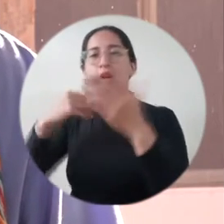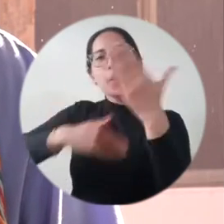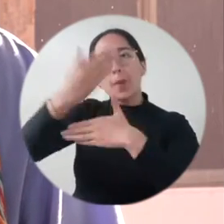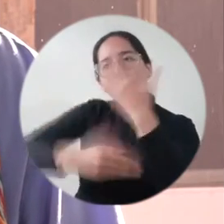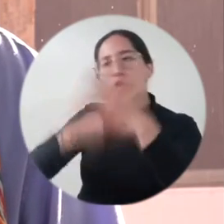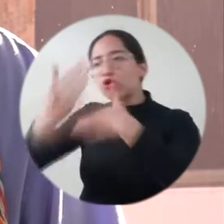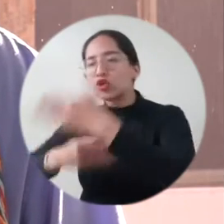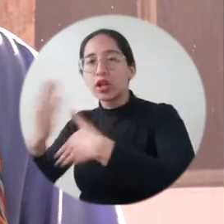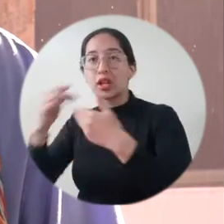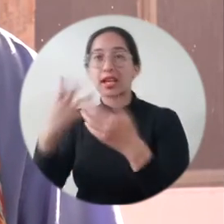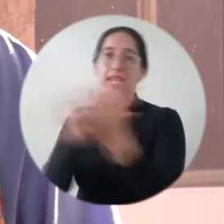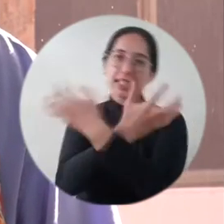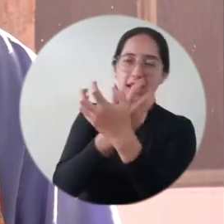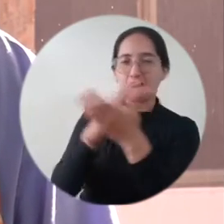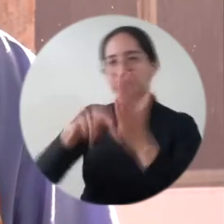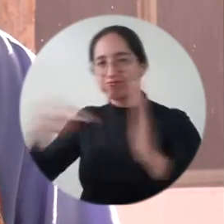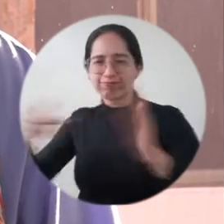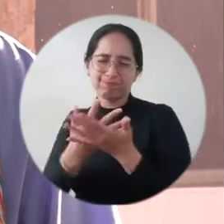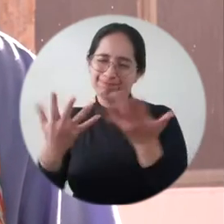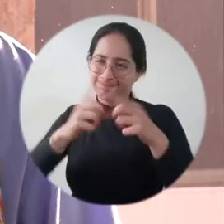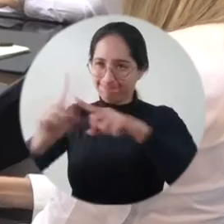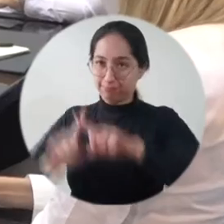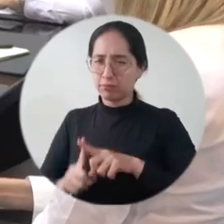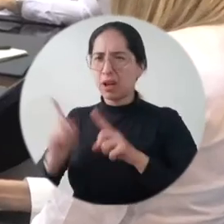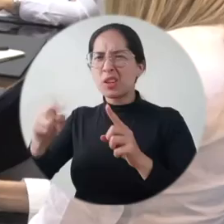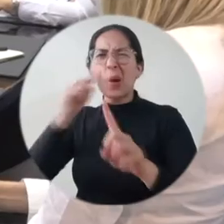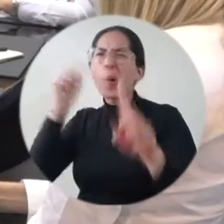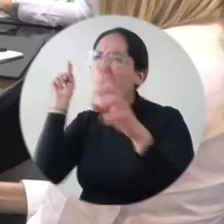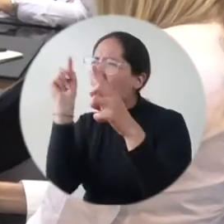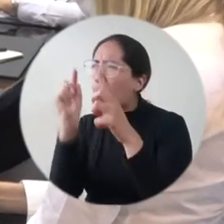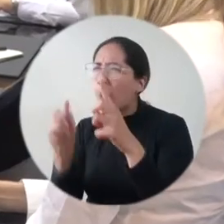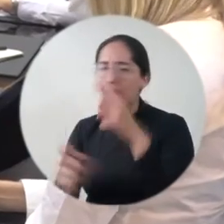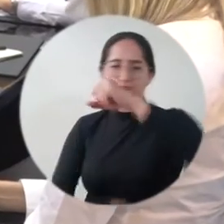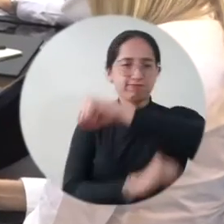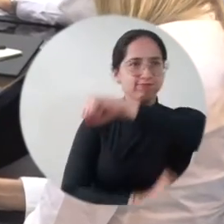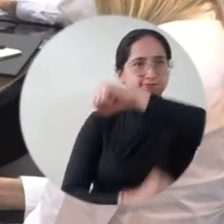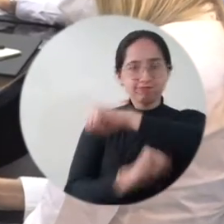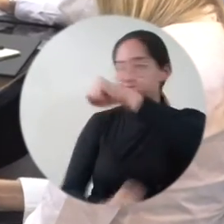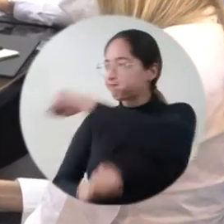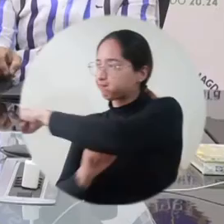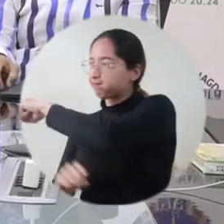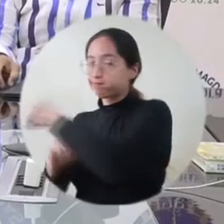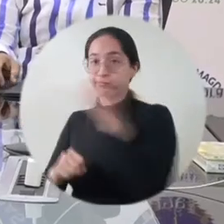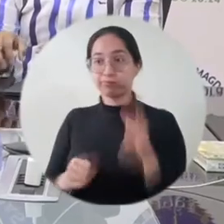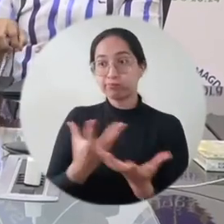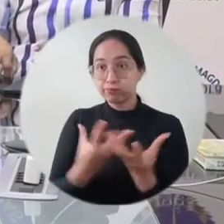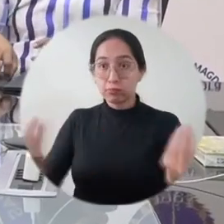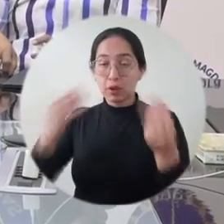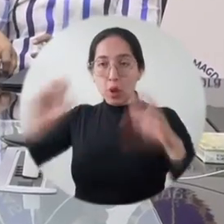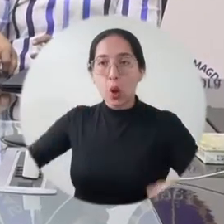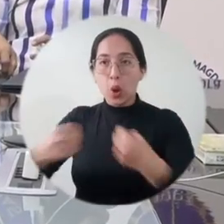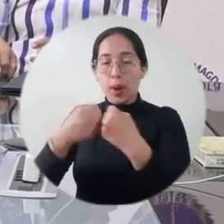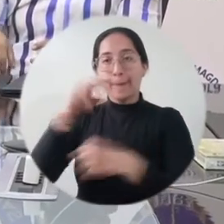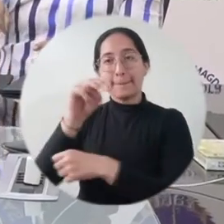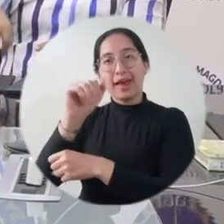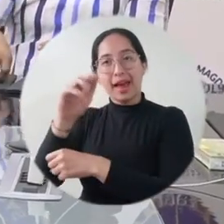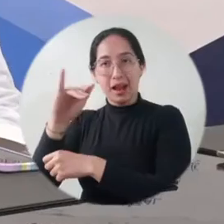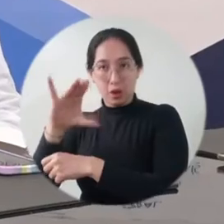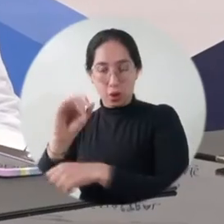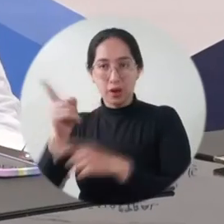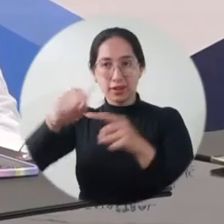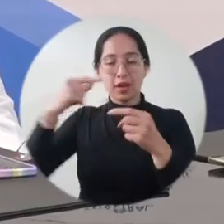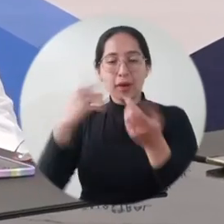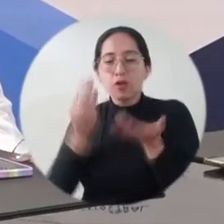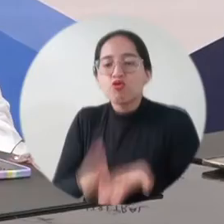procesos de ciencia, tecnología e innovación entre ambas instituciones. Entre los propósitos para el fortalecimiento de ambas entidades está la suscripción de un